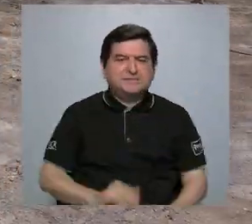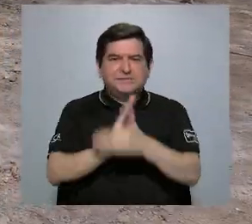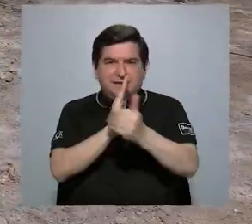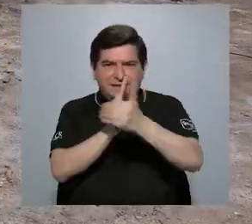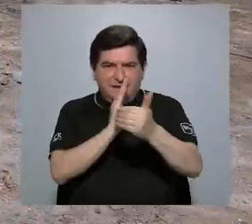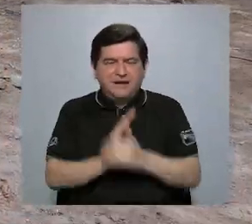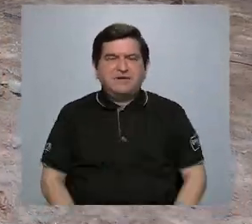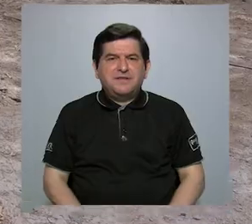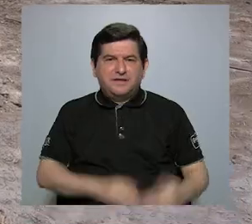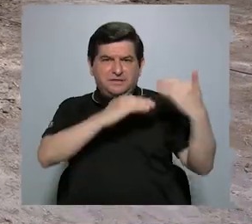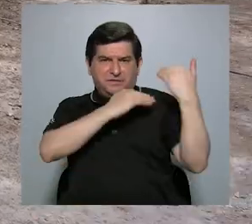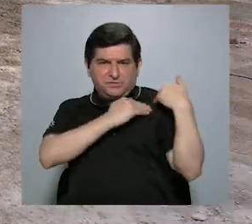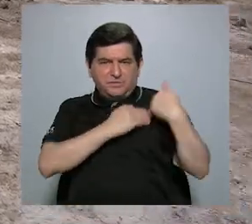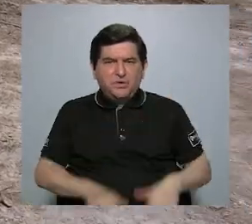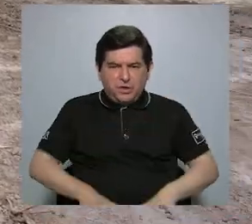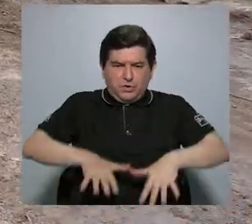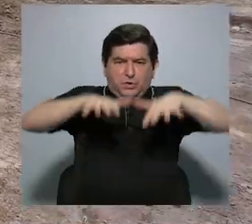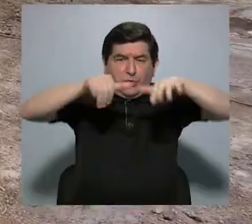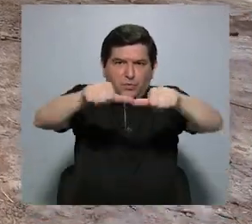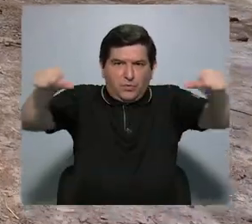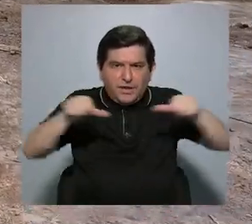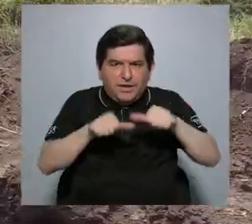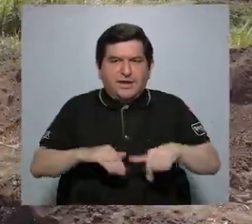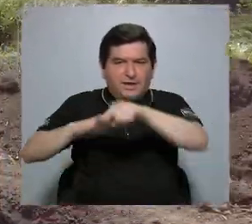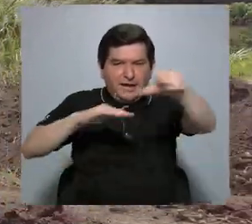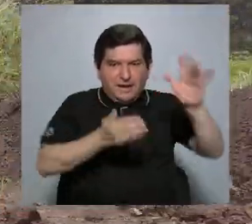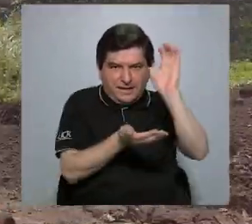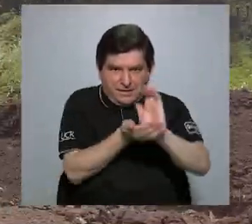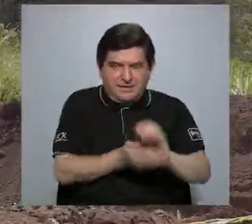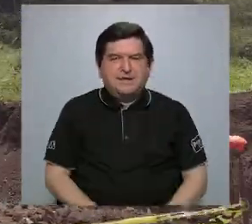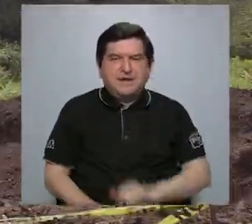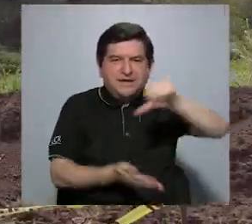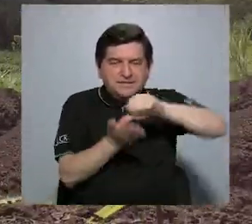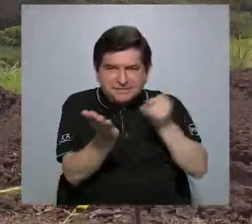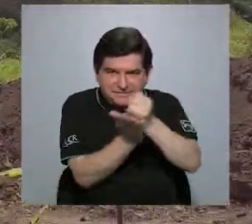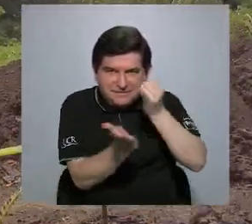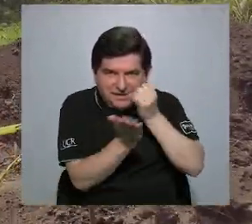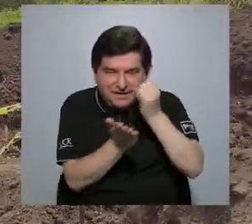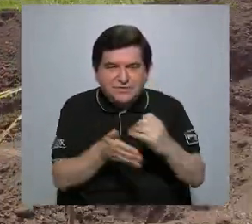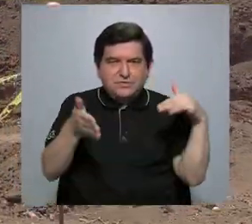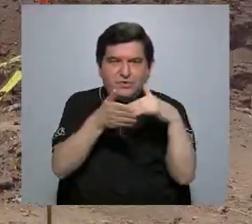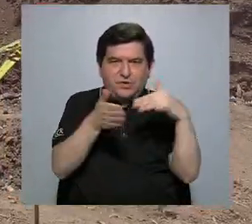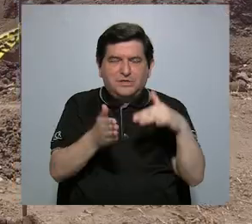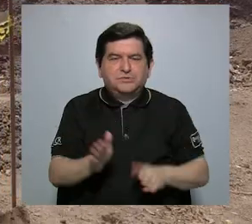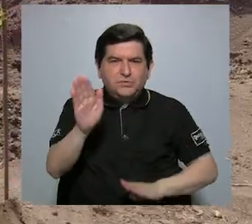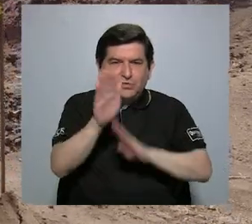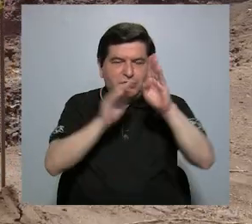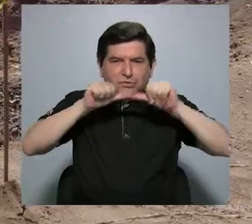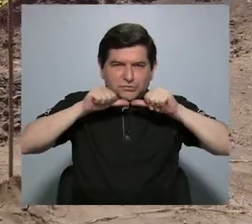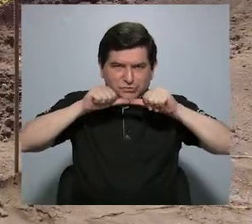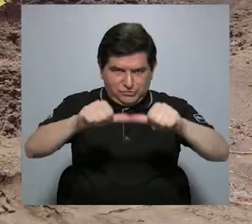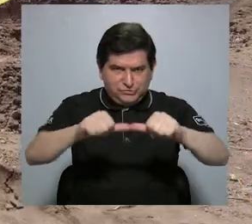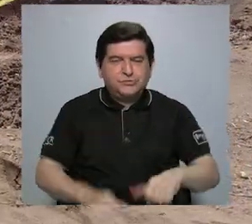capacidad de amortiguamiento de crecientes de la zona del Laguito, por parte del Centro de Investigación en Estudios para el Desarrollo